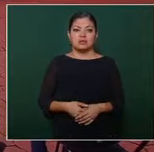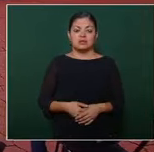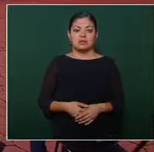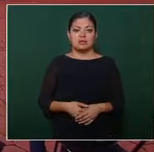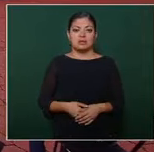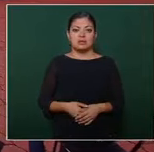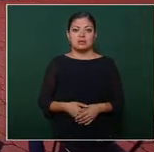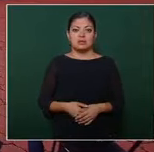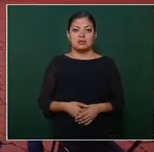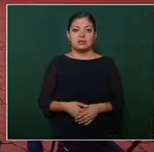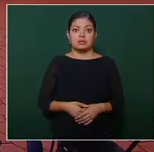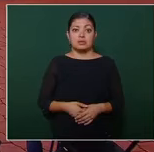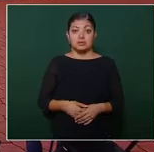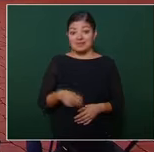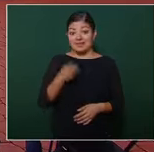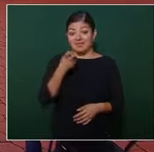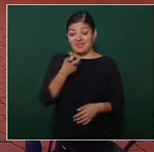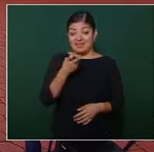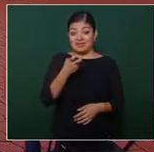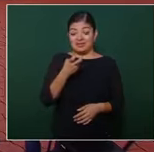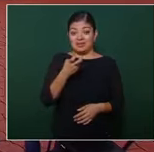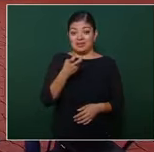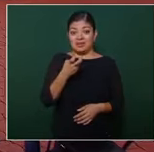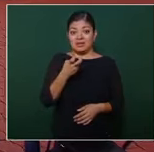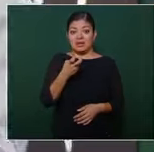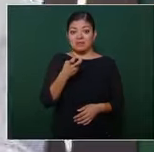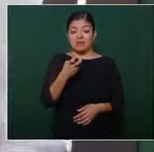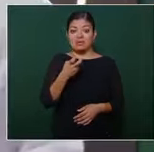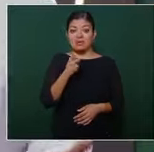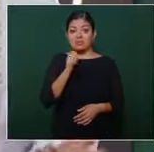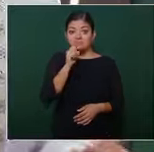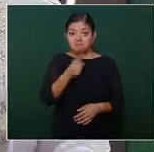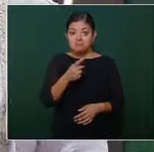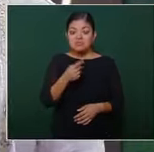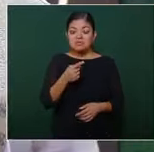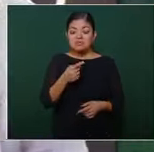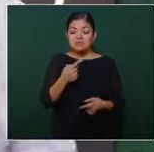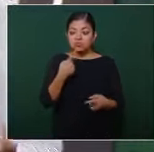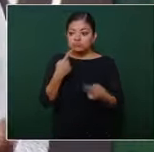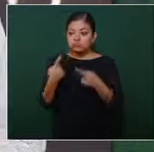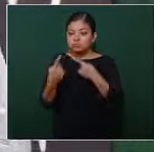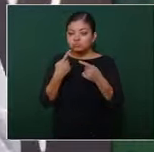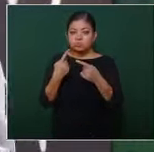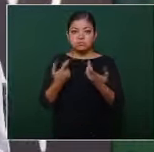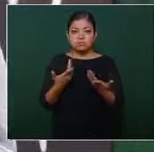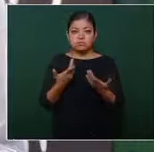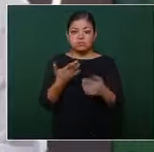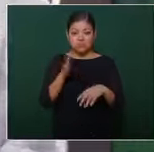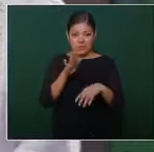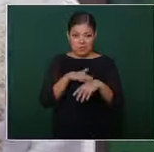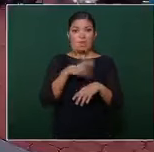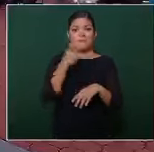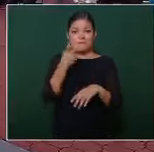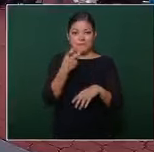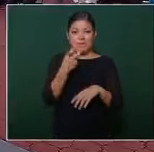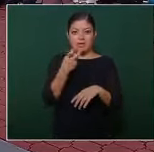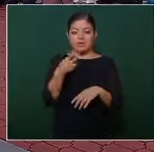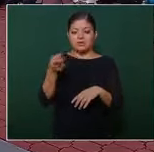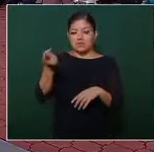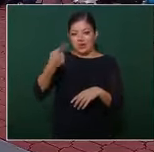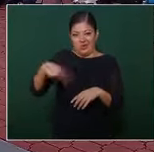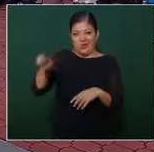todo eso fue parte del discurso por eso salen de las universidades